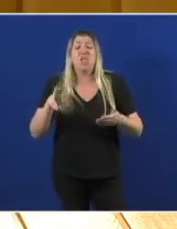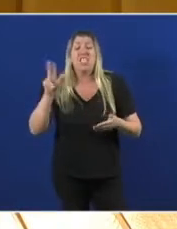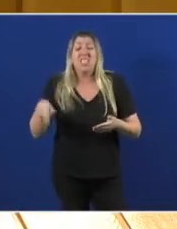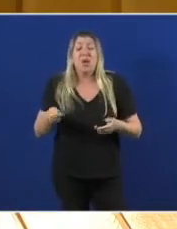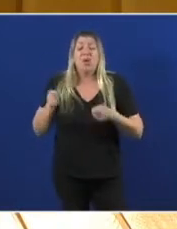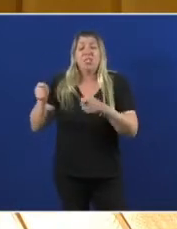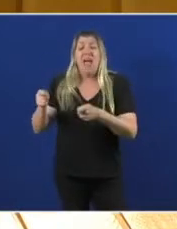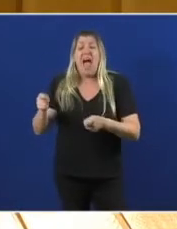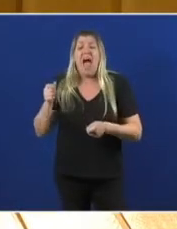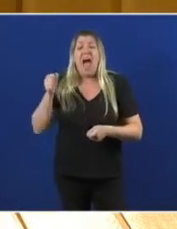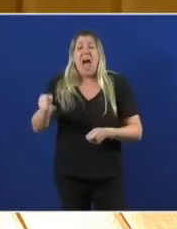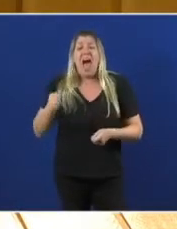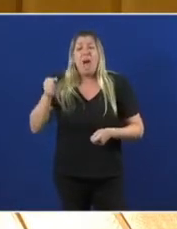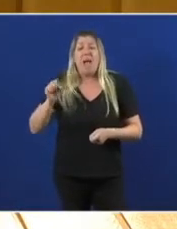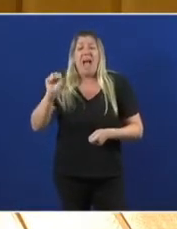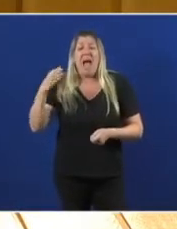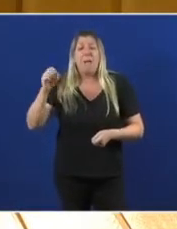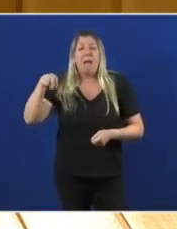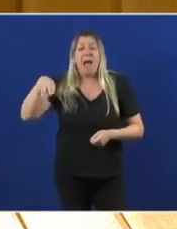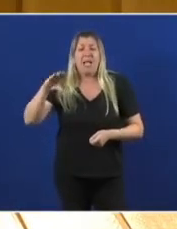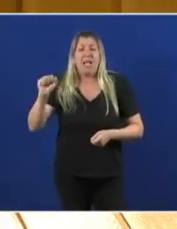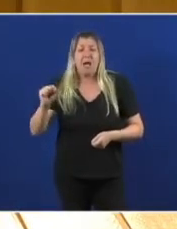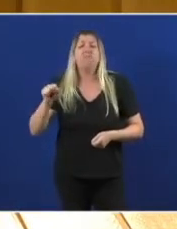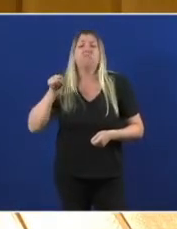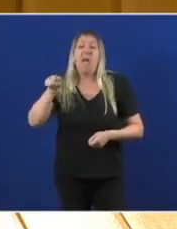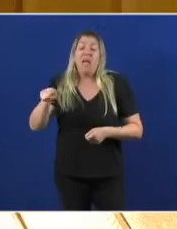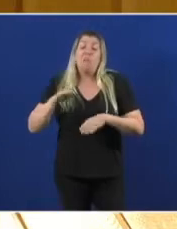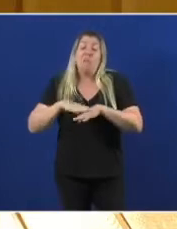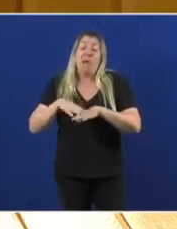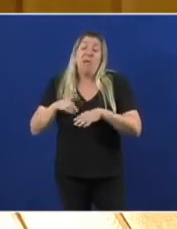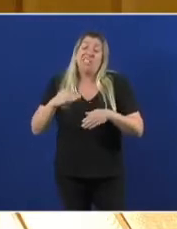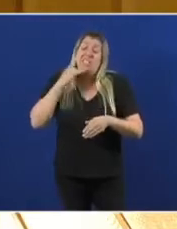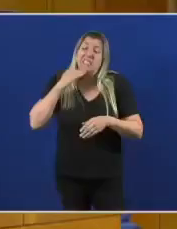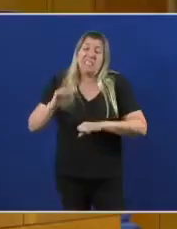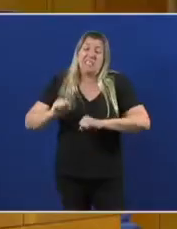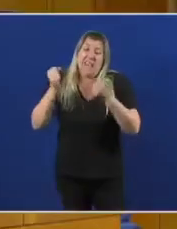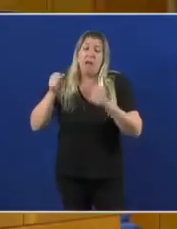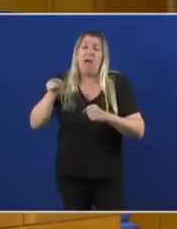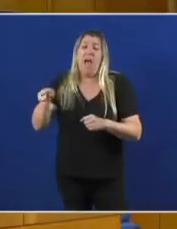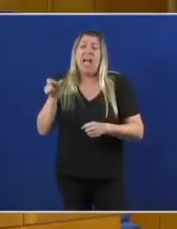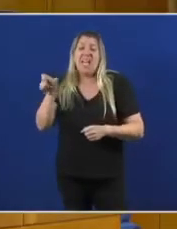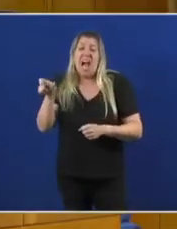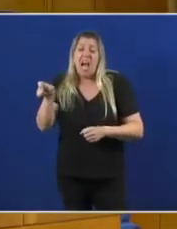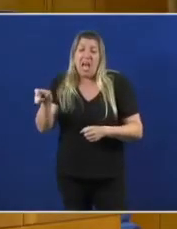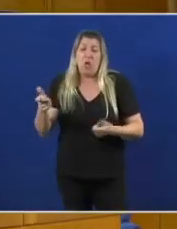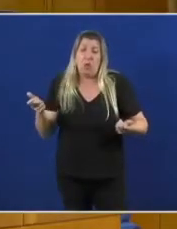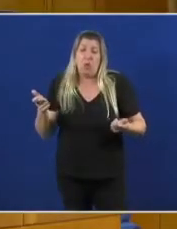banca para que poña caixeiros onde antes había caixeiros e oficinas xa vemos para quen goberna.